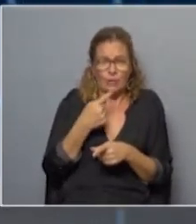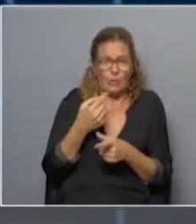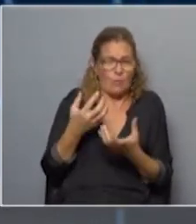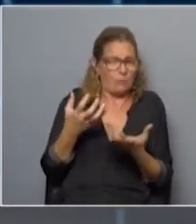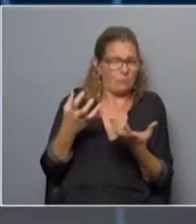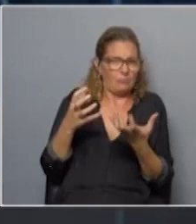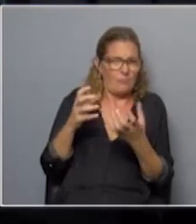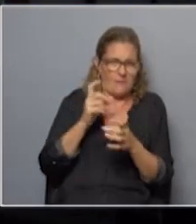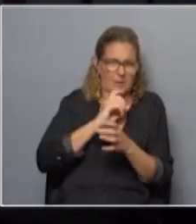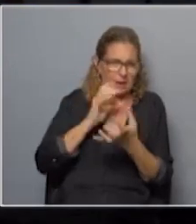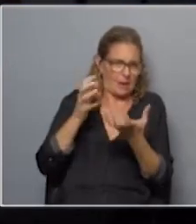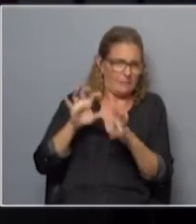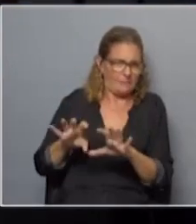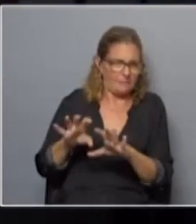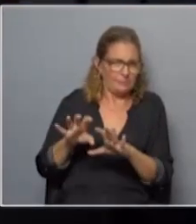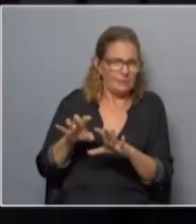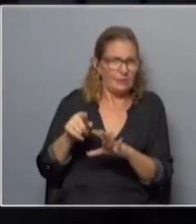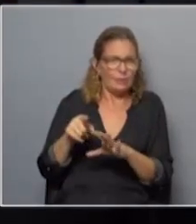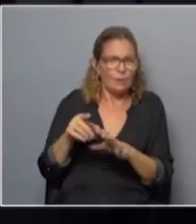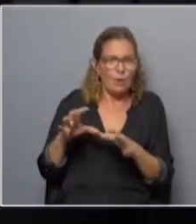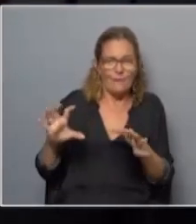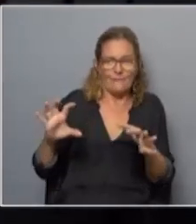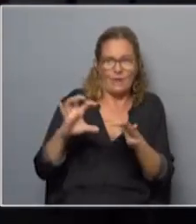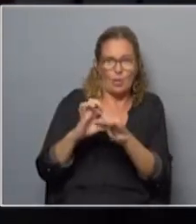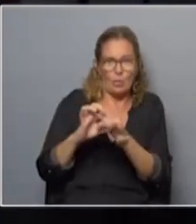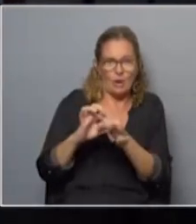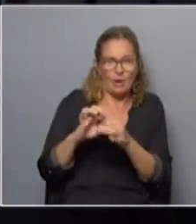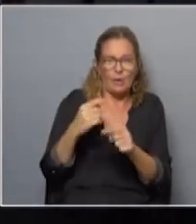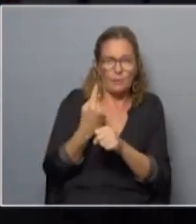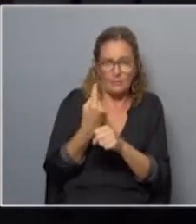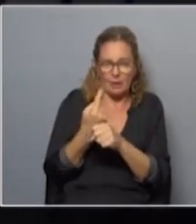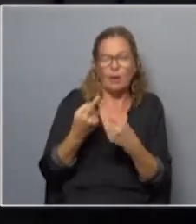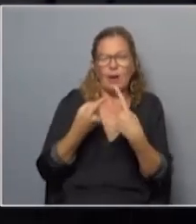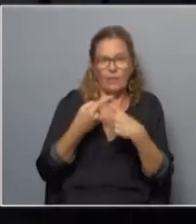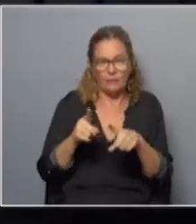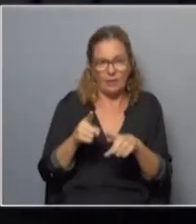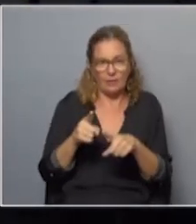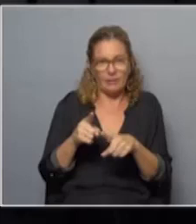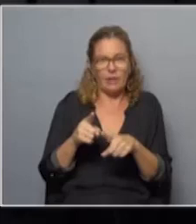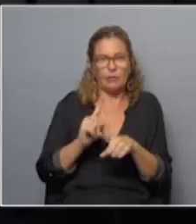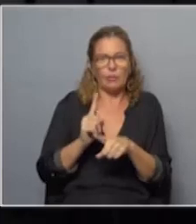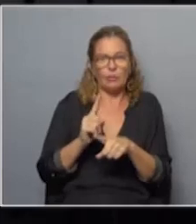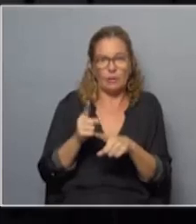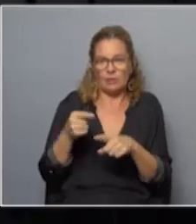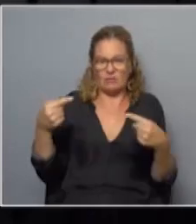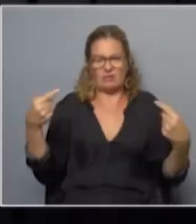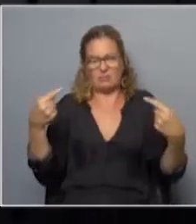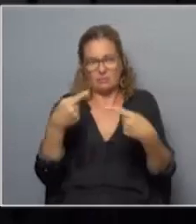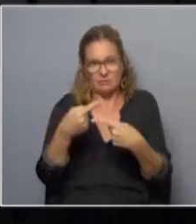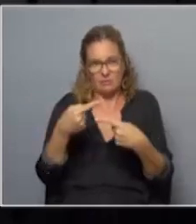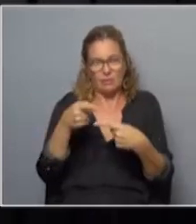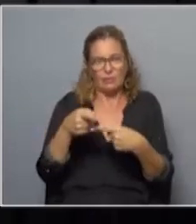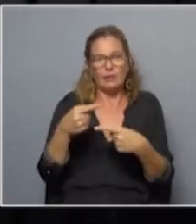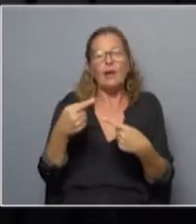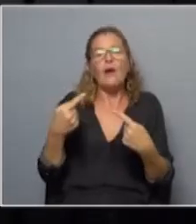plataforma que tiene que ser nuestra primera definición que nos vincula, que es que nuestras diferencias no son entre enemigos, sino que son